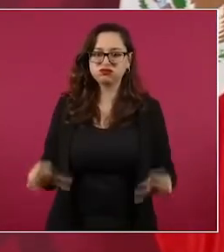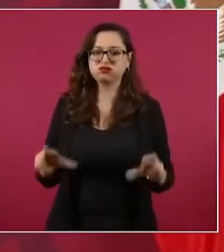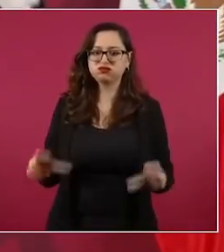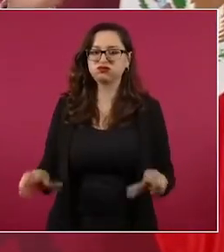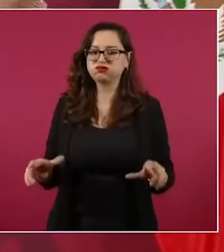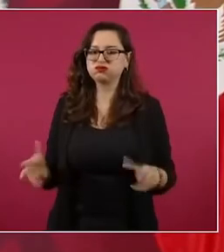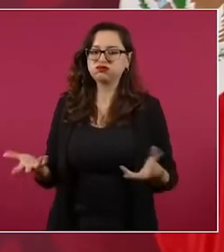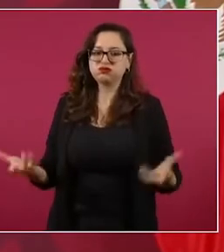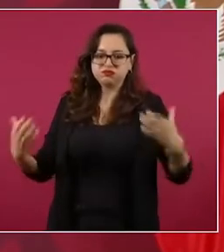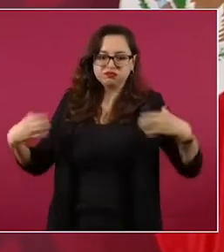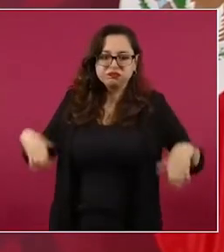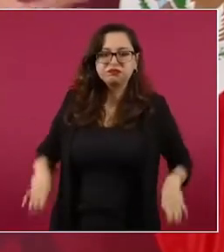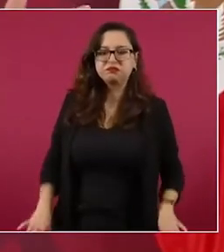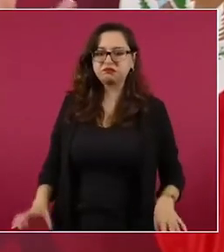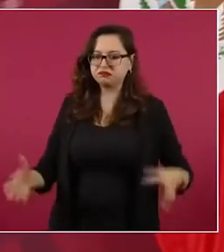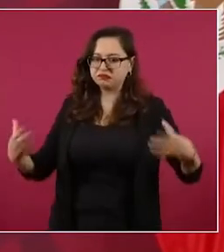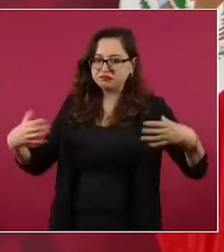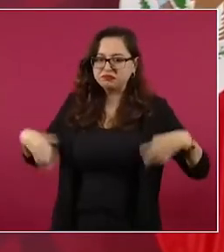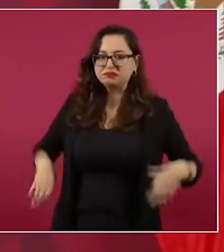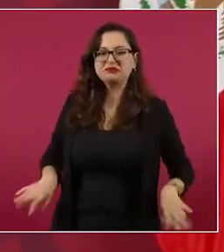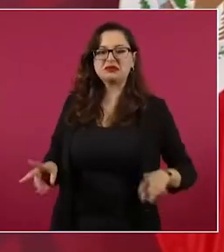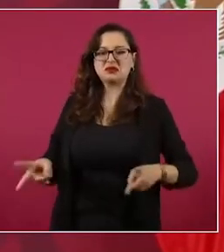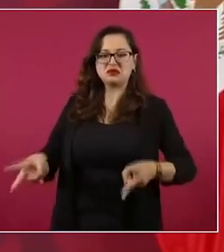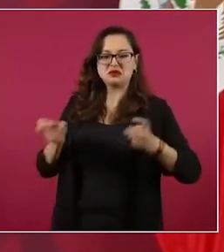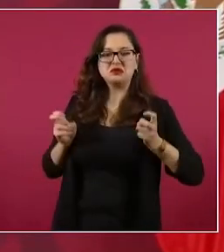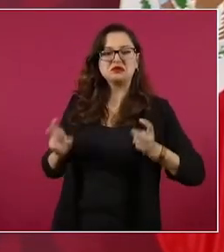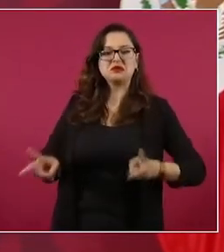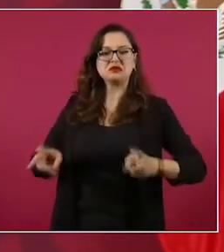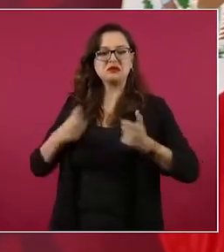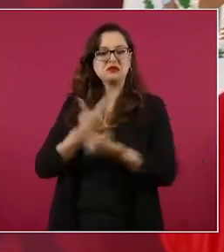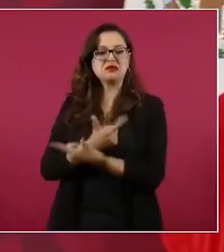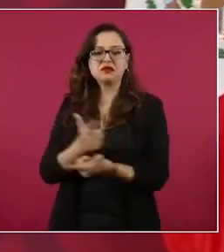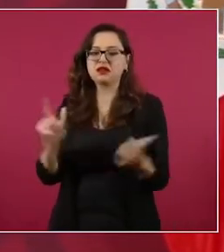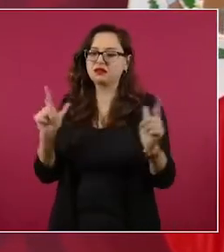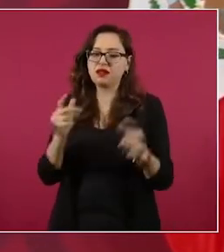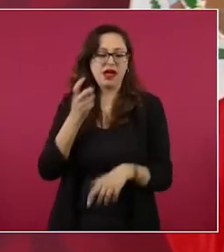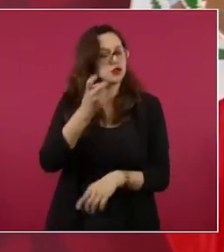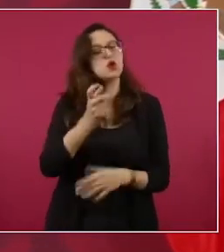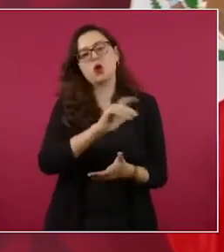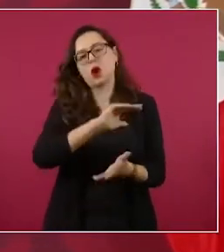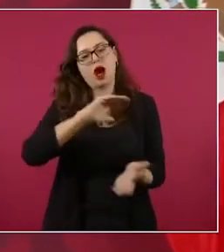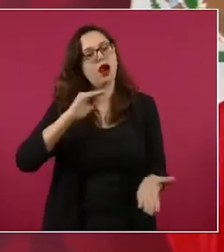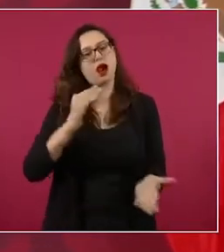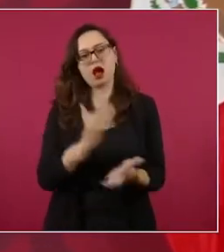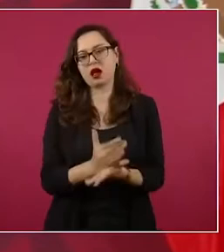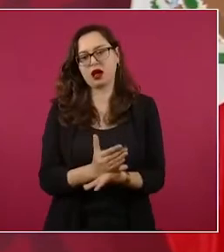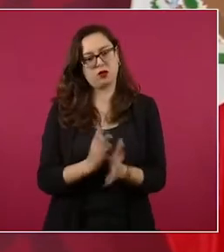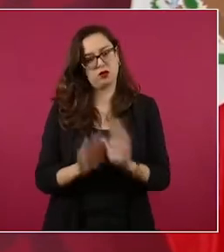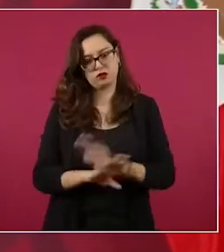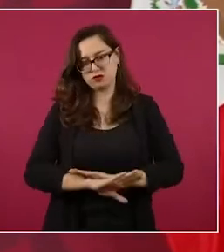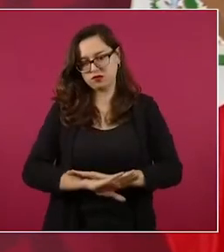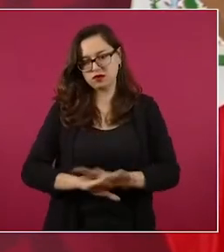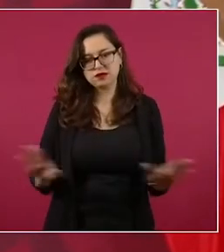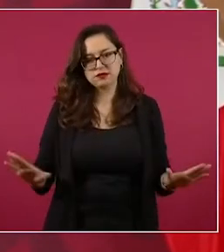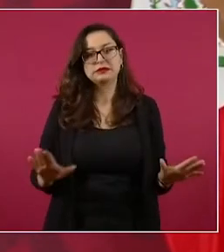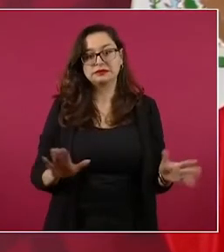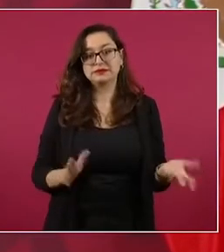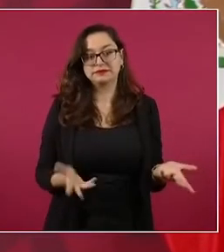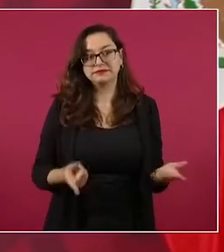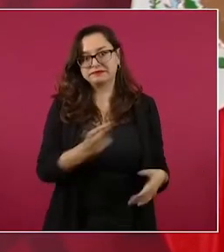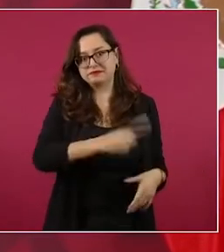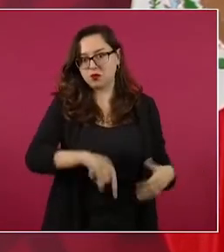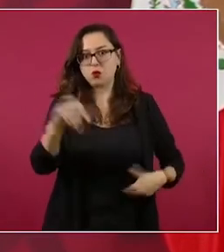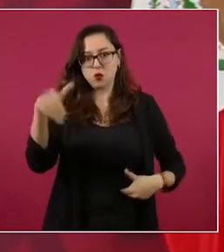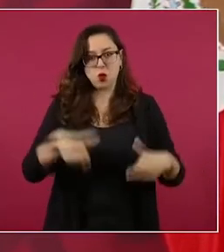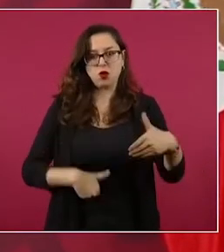O robando a manos llenas, esos están molestísimos. Imagínense los que no pagaban